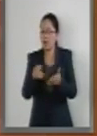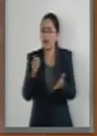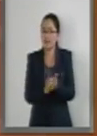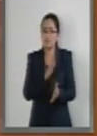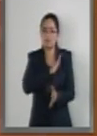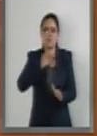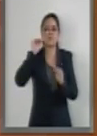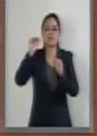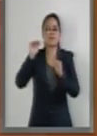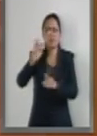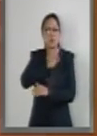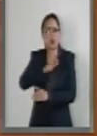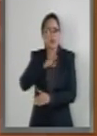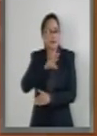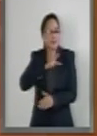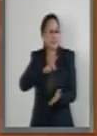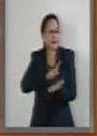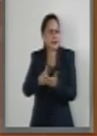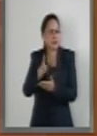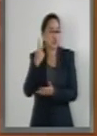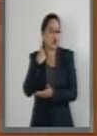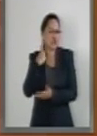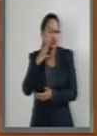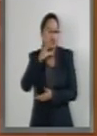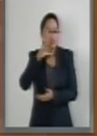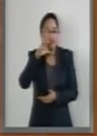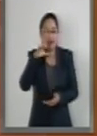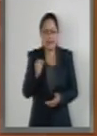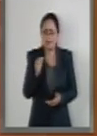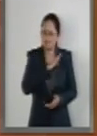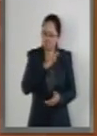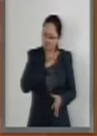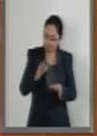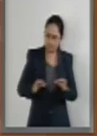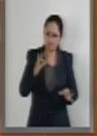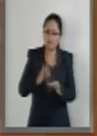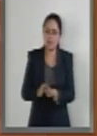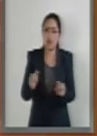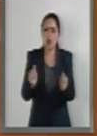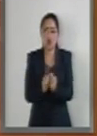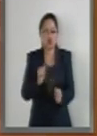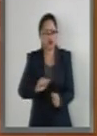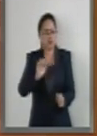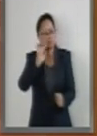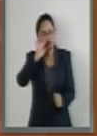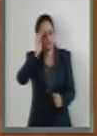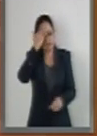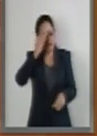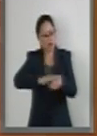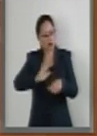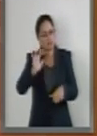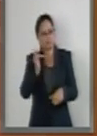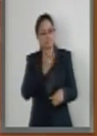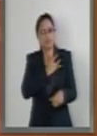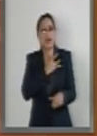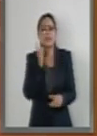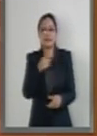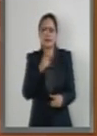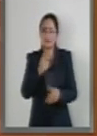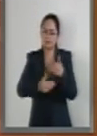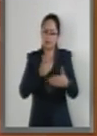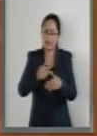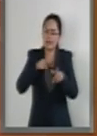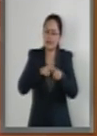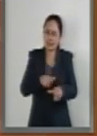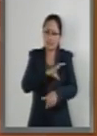buscar el pleno ejercicio de sus derechos civiles y políticos y que a través de su recuerdo, se continúe con el impulso y empoderamiento